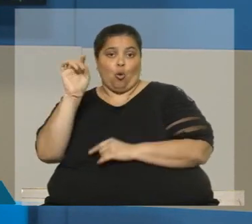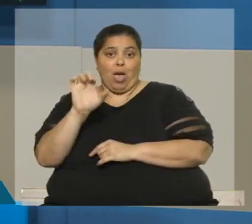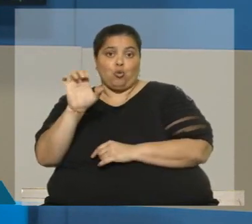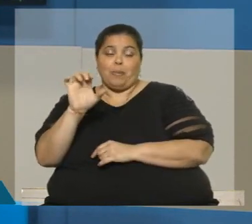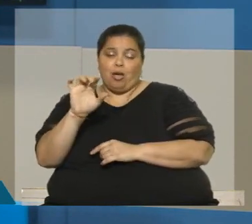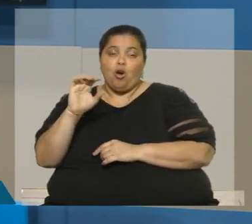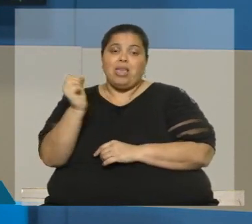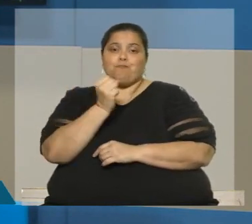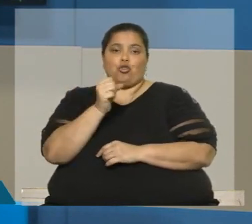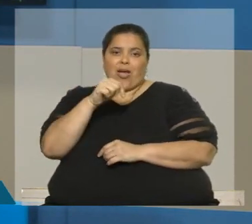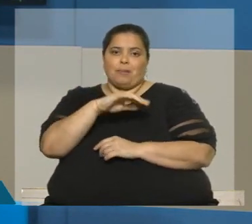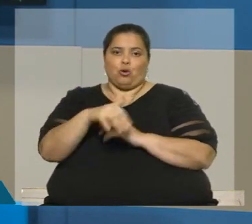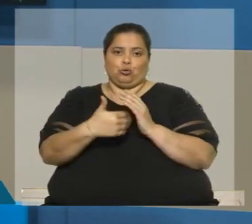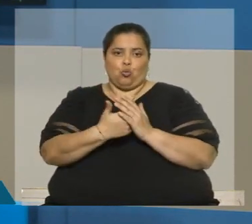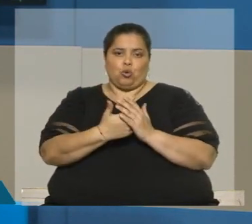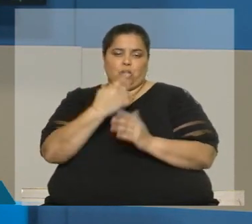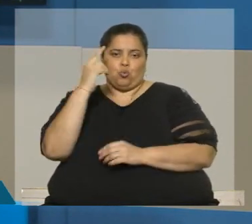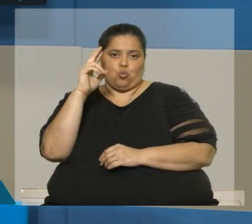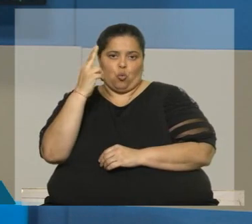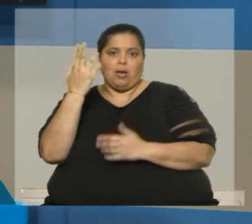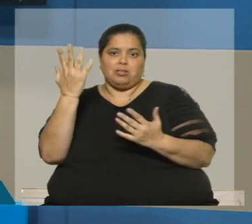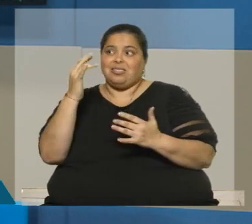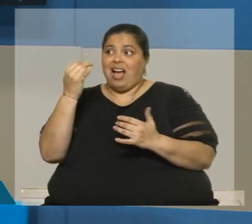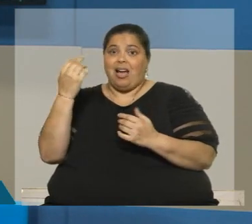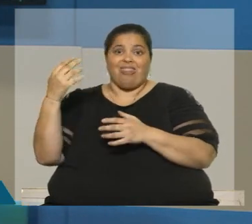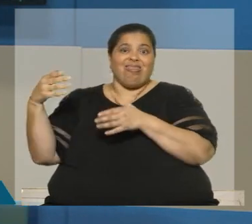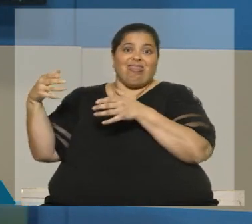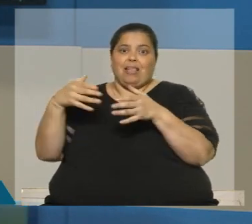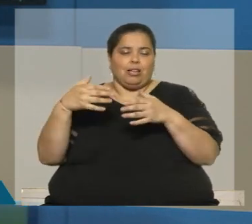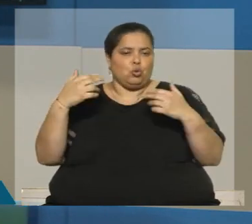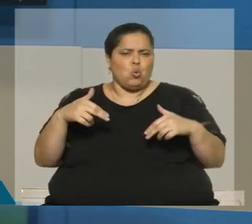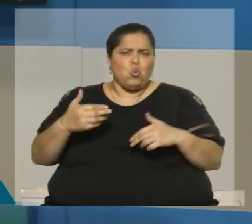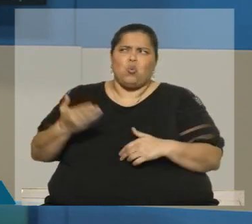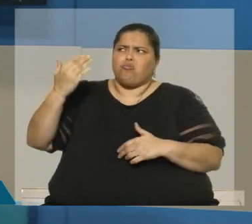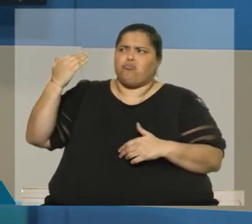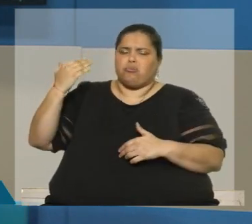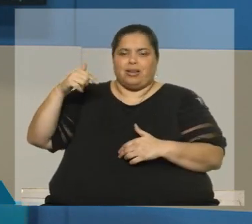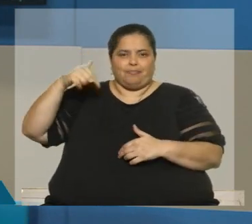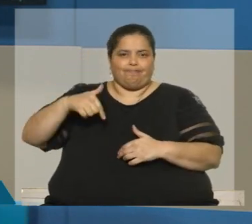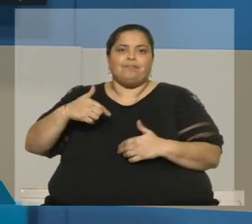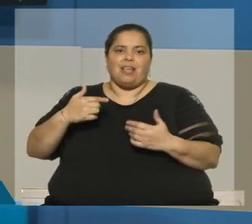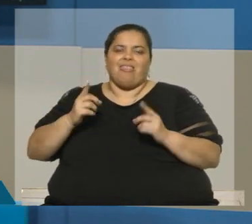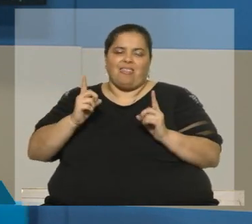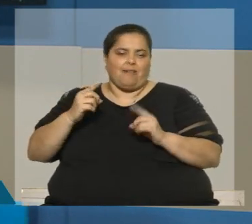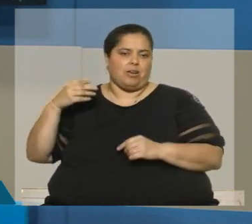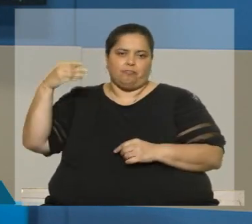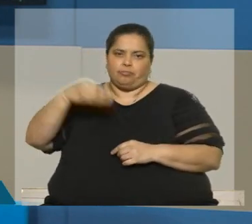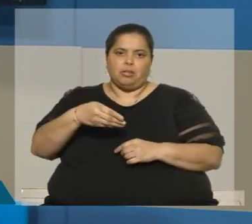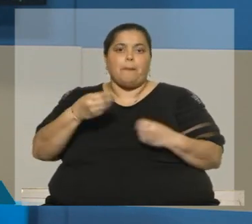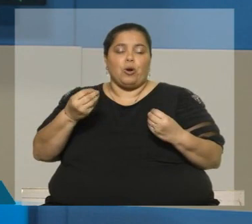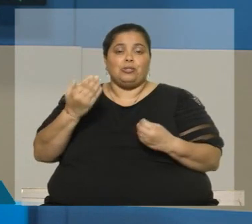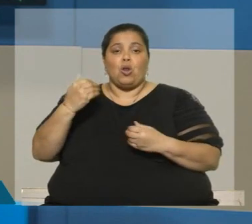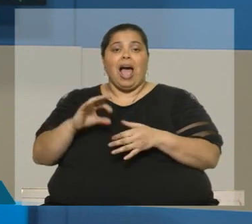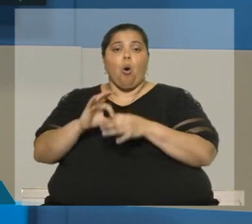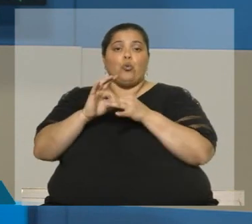delegación del Parlamento Europeo y ya era ahora. sea, desgraciadamente desde la Unión Europea muchas veces no damos las señales